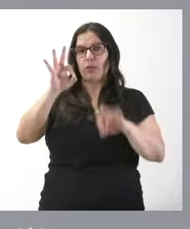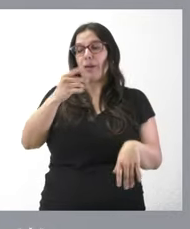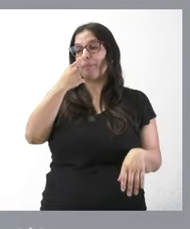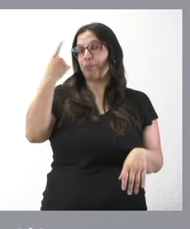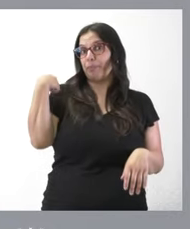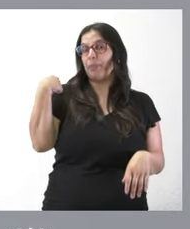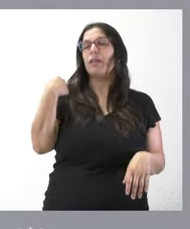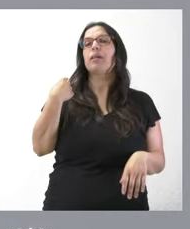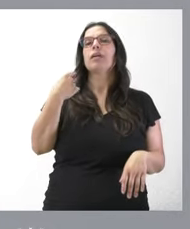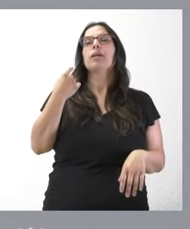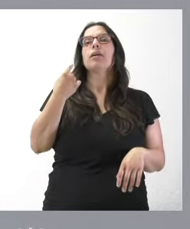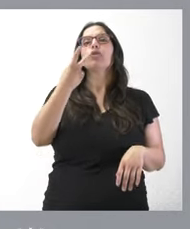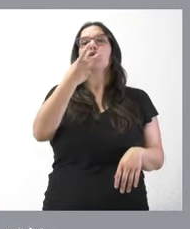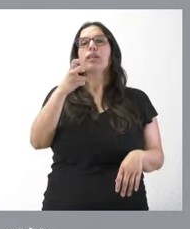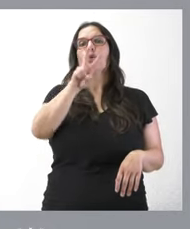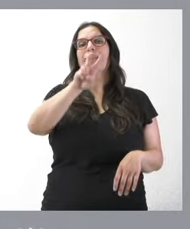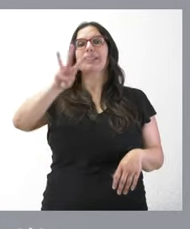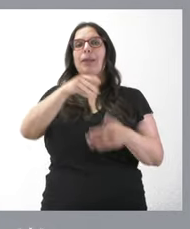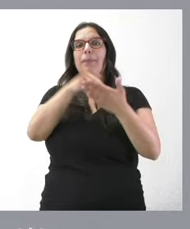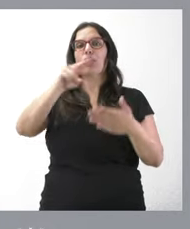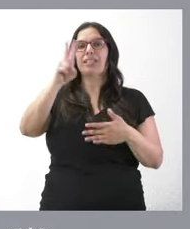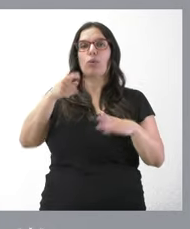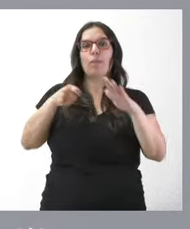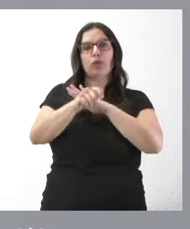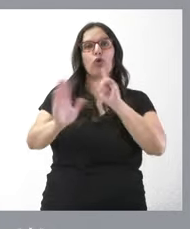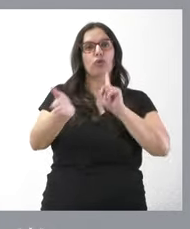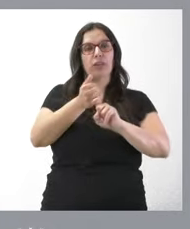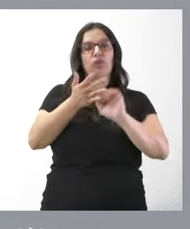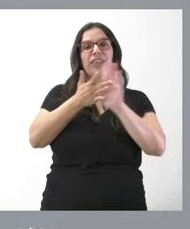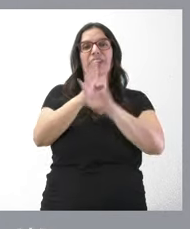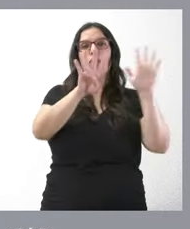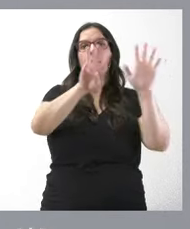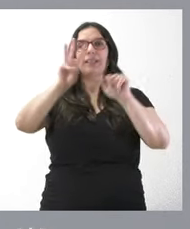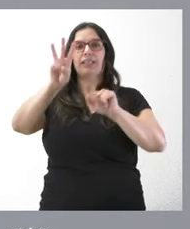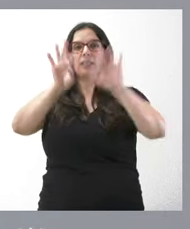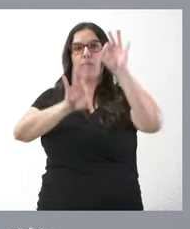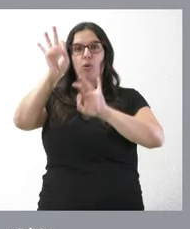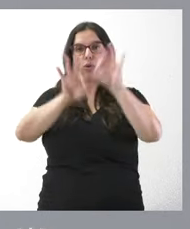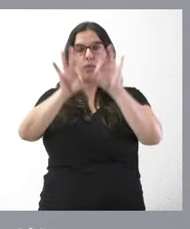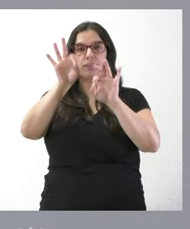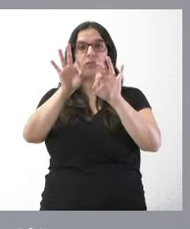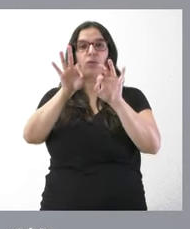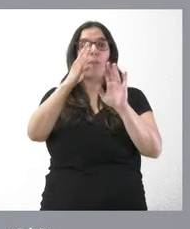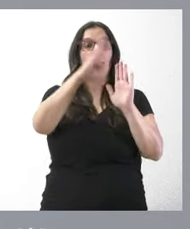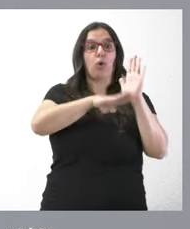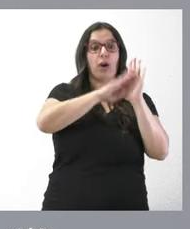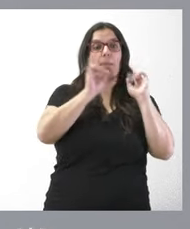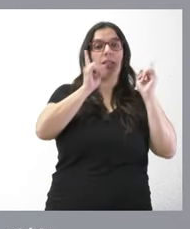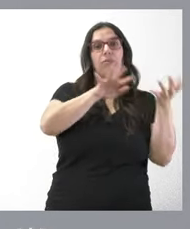223 millones de euros de inversión. Esto supuso el 93% de lo programado.